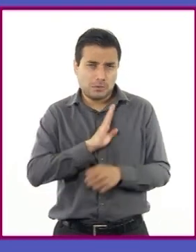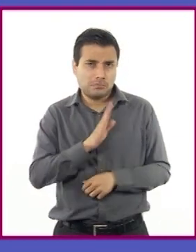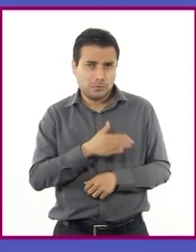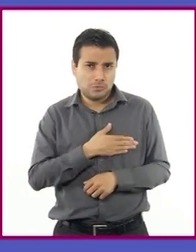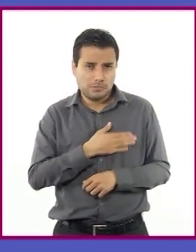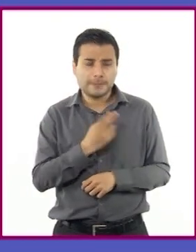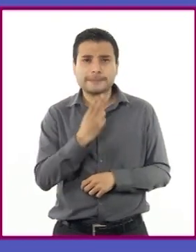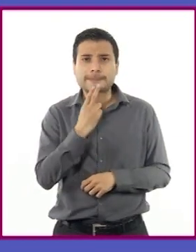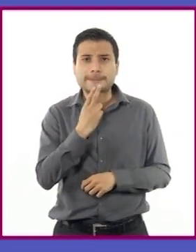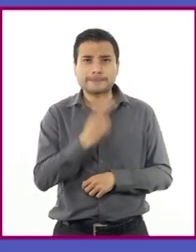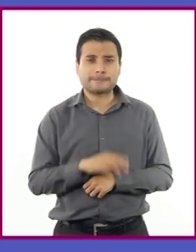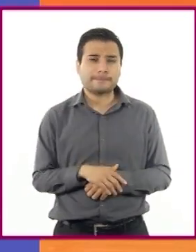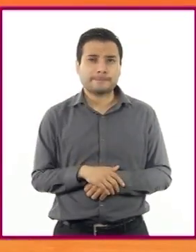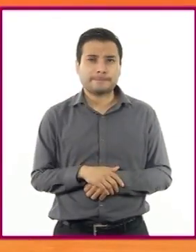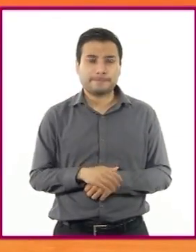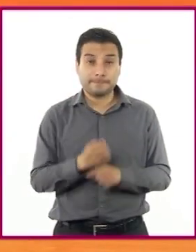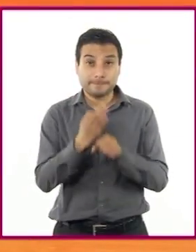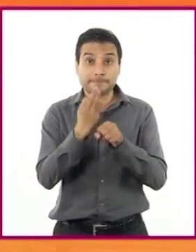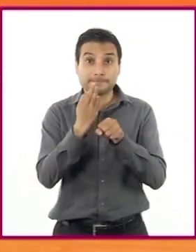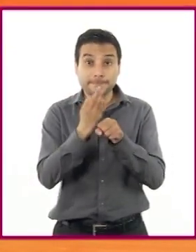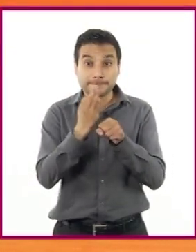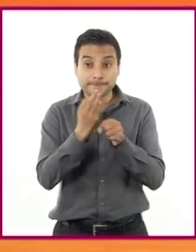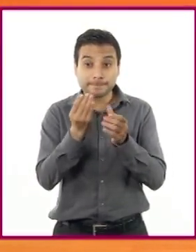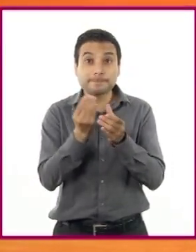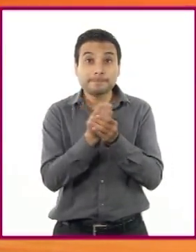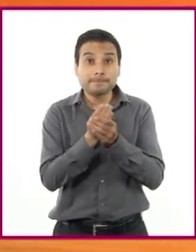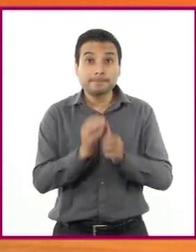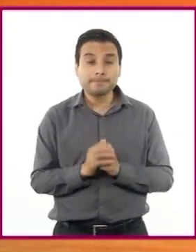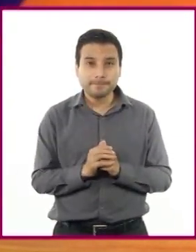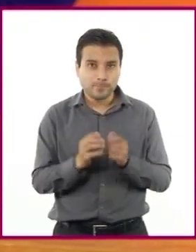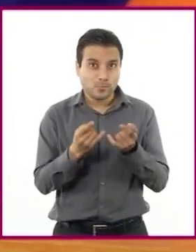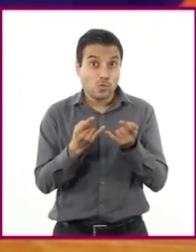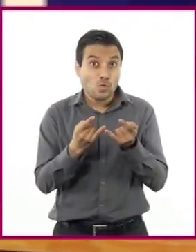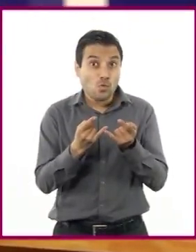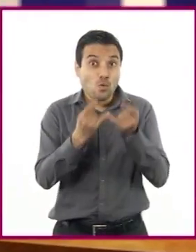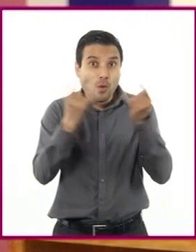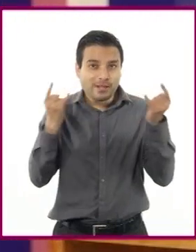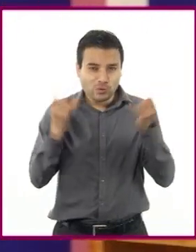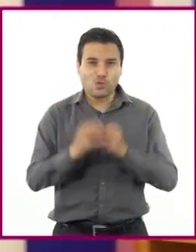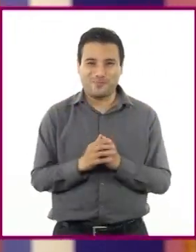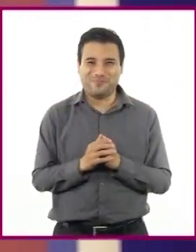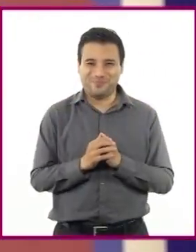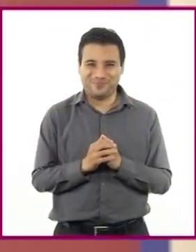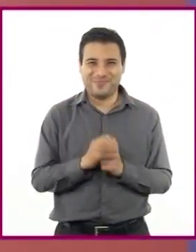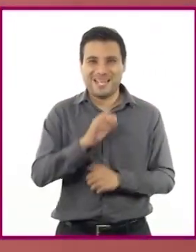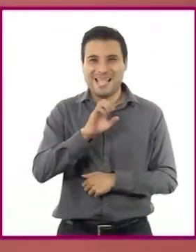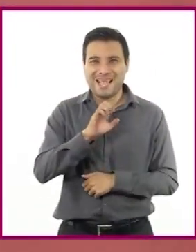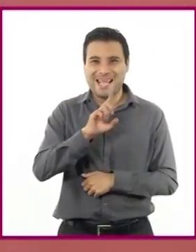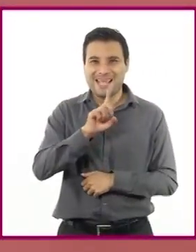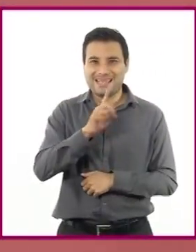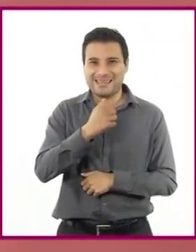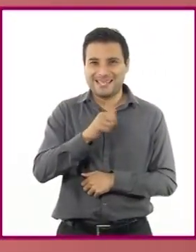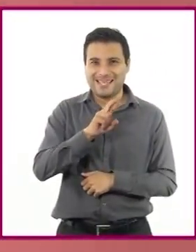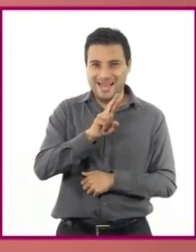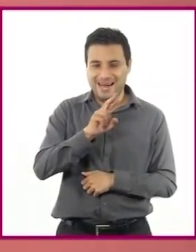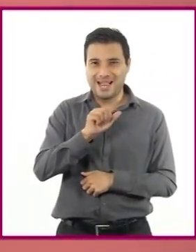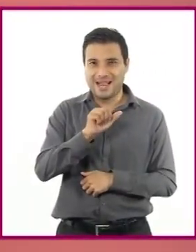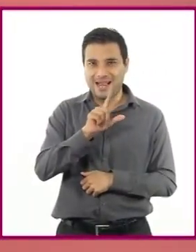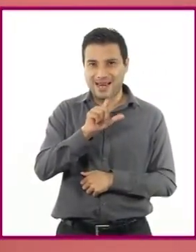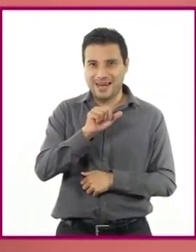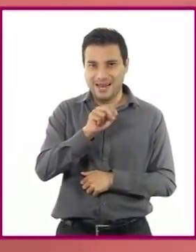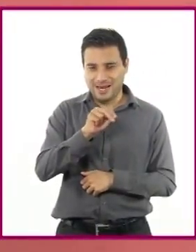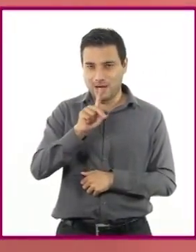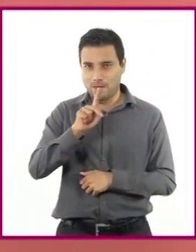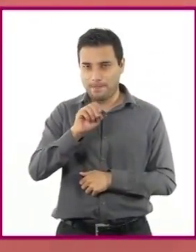materna. En esta sesión trabajaremos con un cuento de Edgar Allan Poe, El gato negro. Es importante